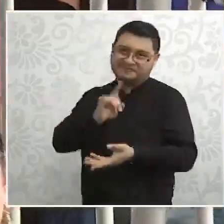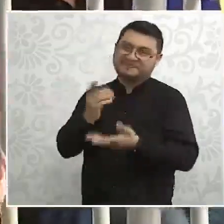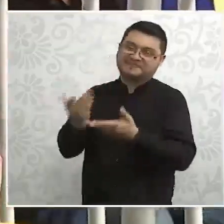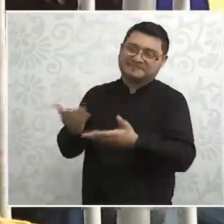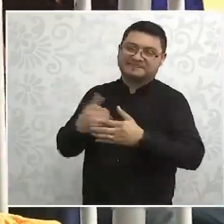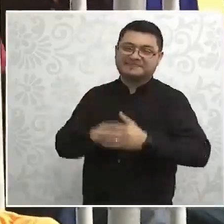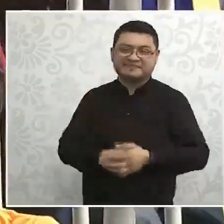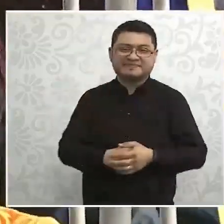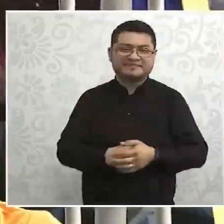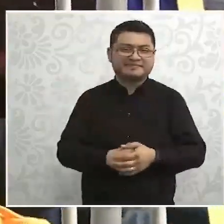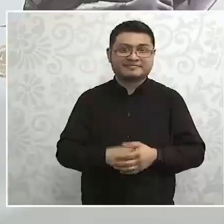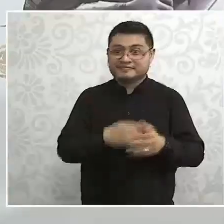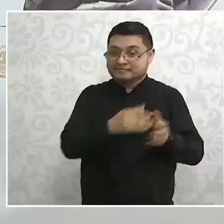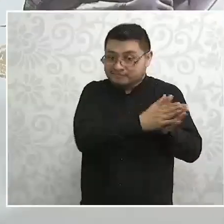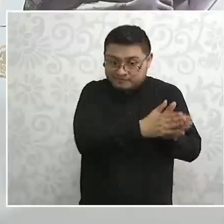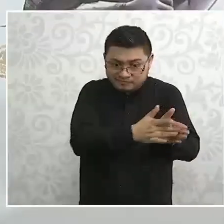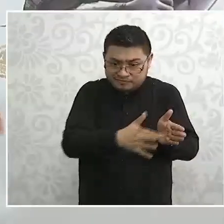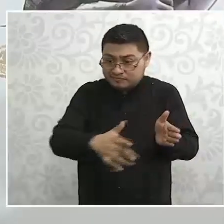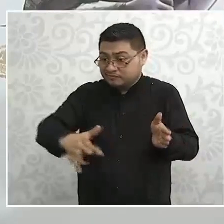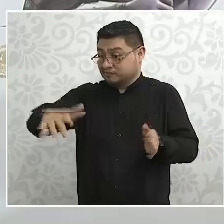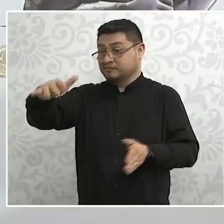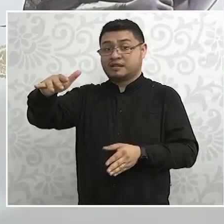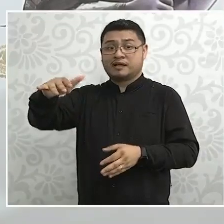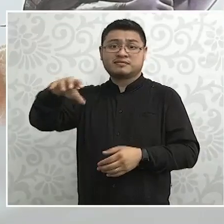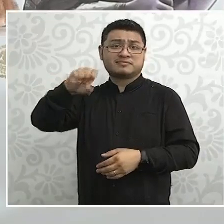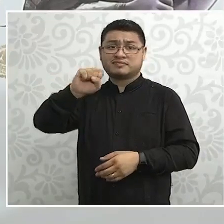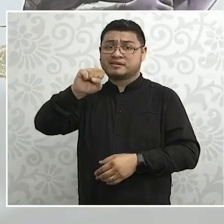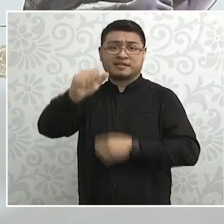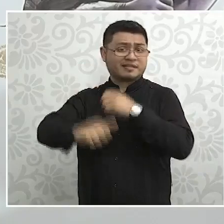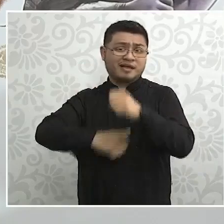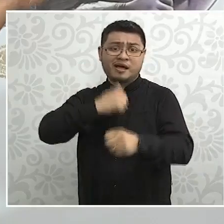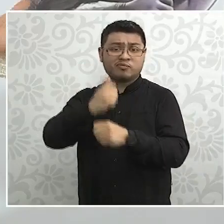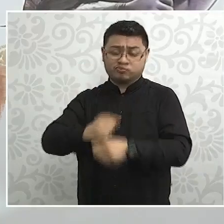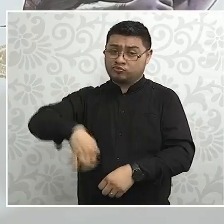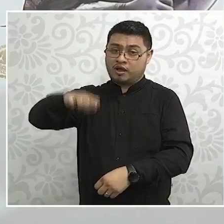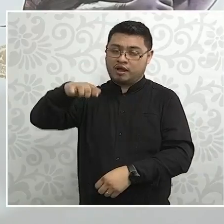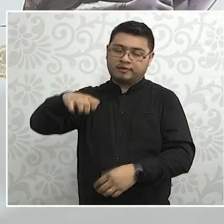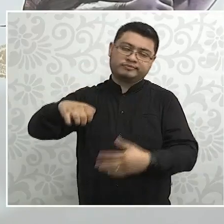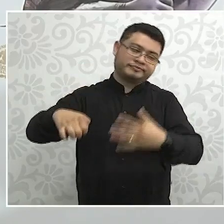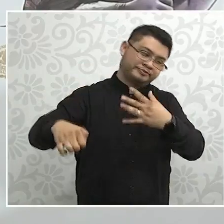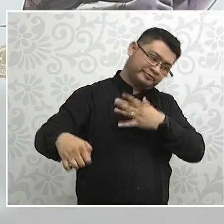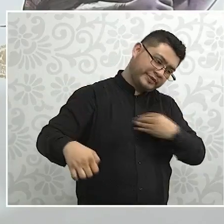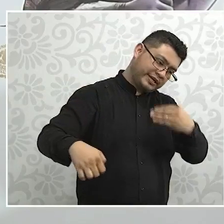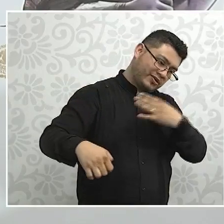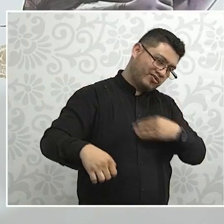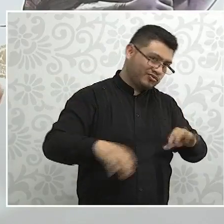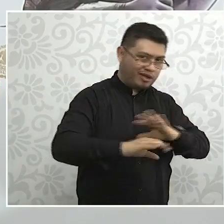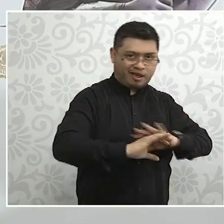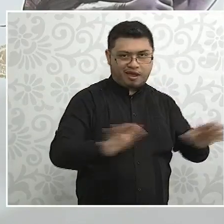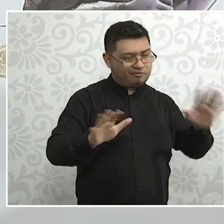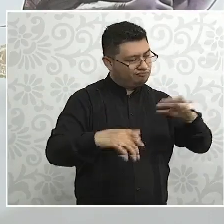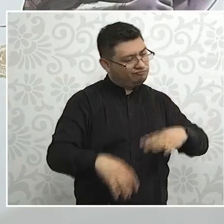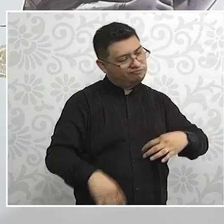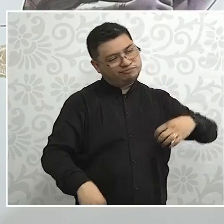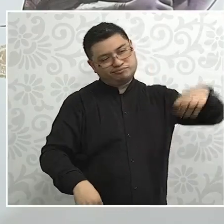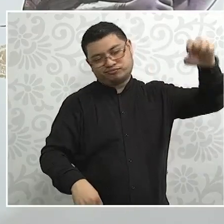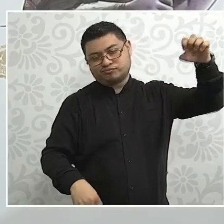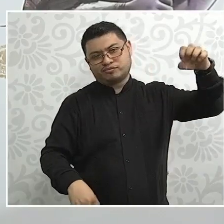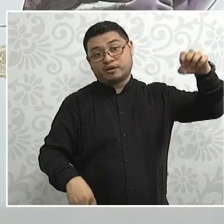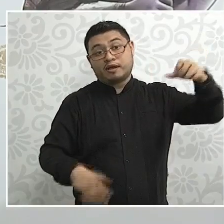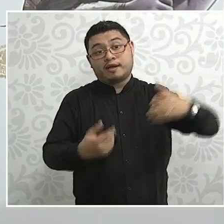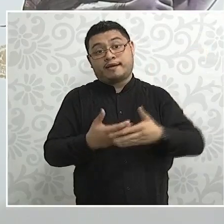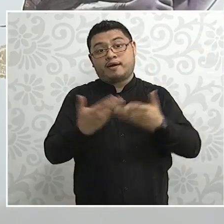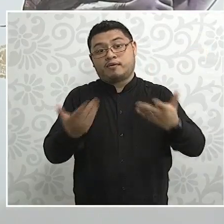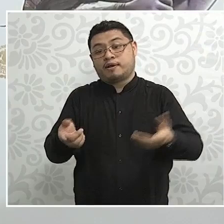Llegamos a los 60 años, ya los hijos están grandes. ¿Y ahora quién cuidamos?